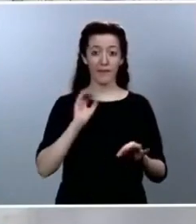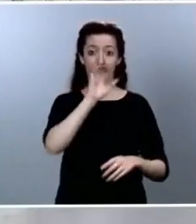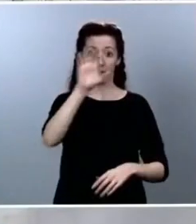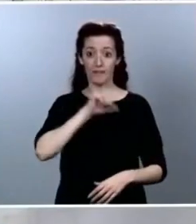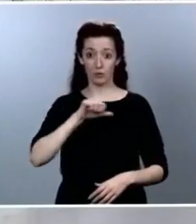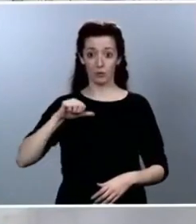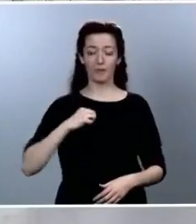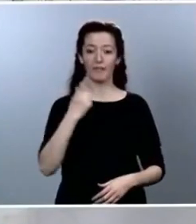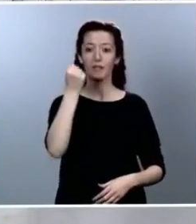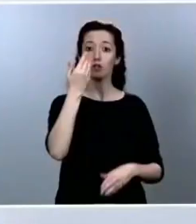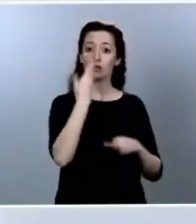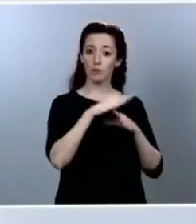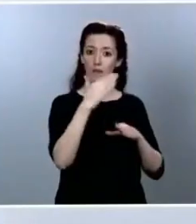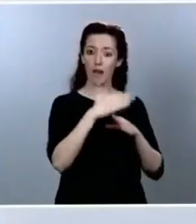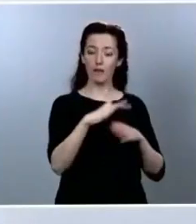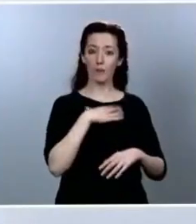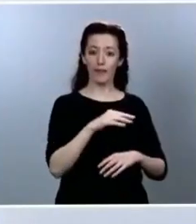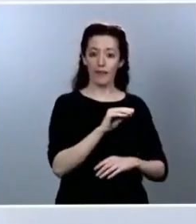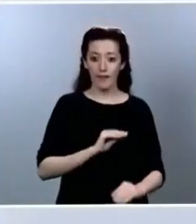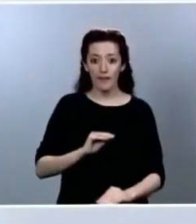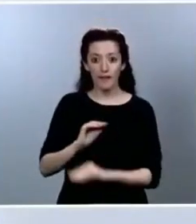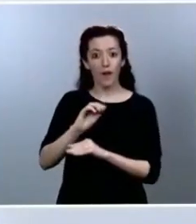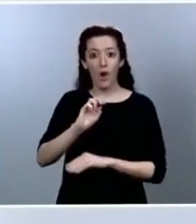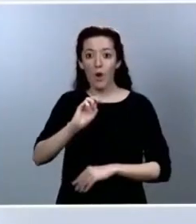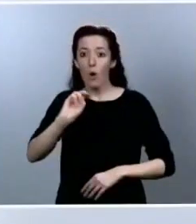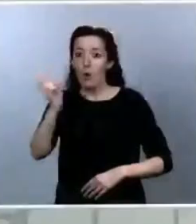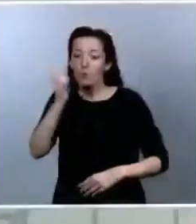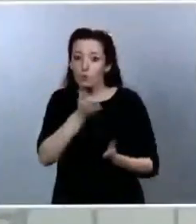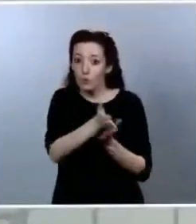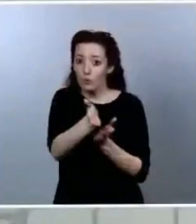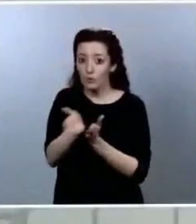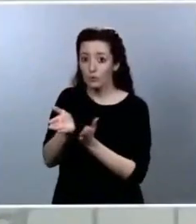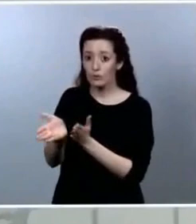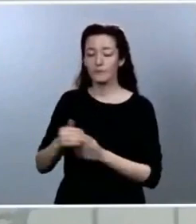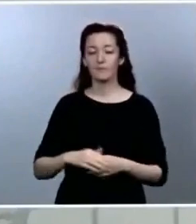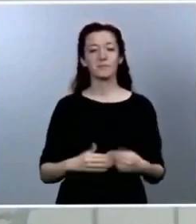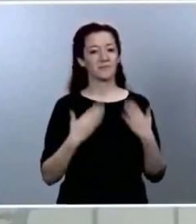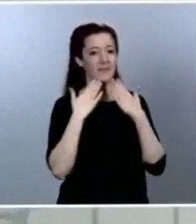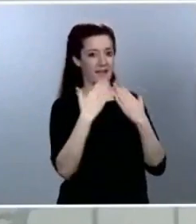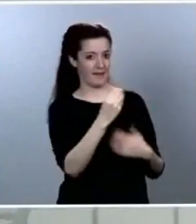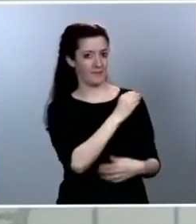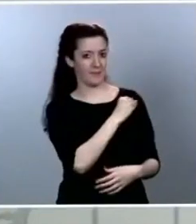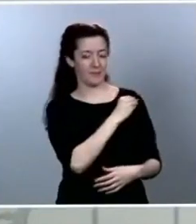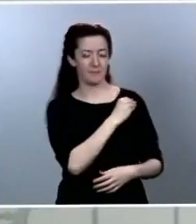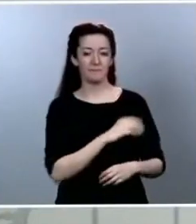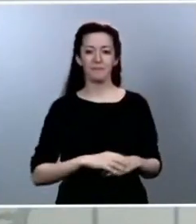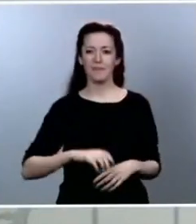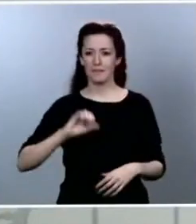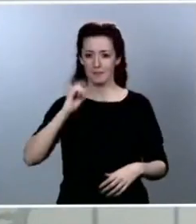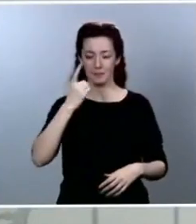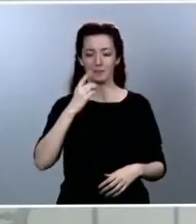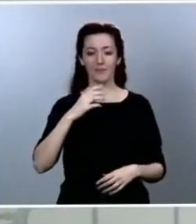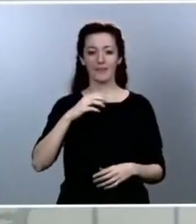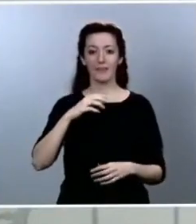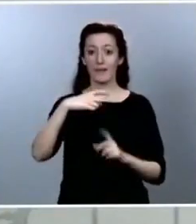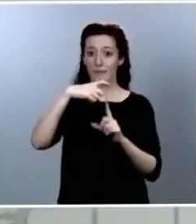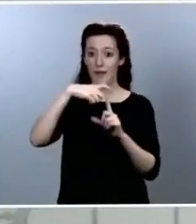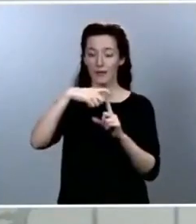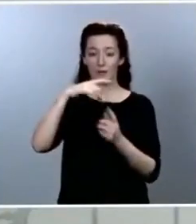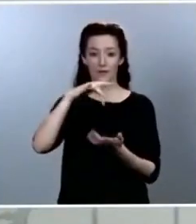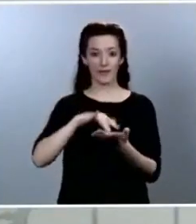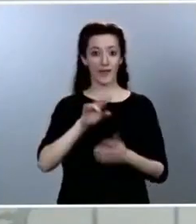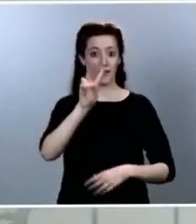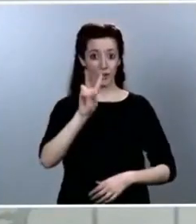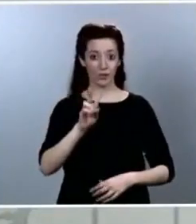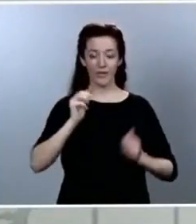Muchas gracias a ti por tu pregunta. Vamos a ver, en relación con lo primero, una matización. El 2 de mayo no empieza esa desescalada en los